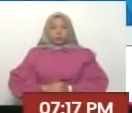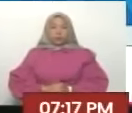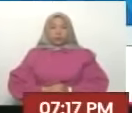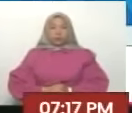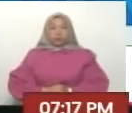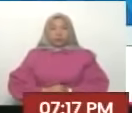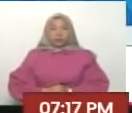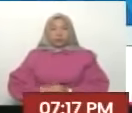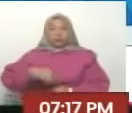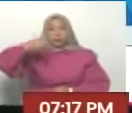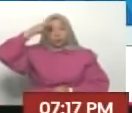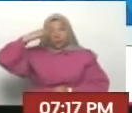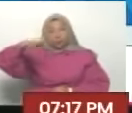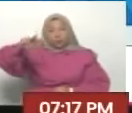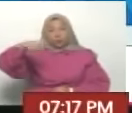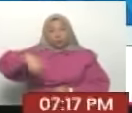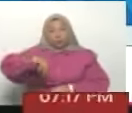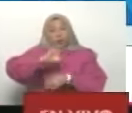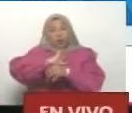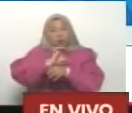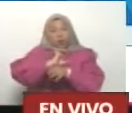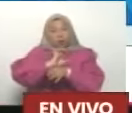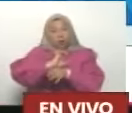de México en Ecuador